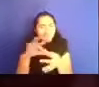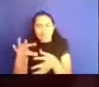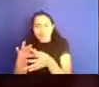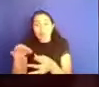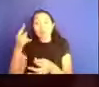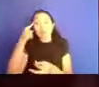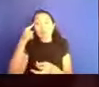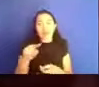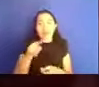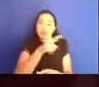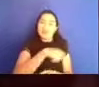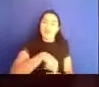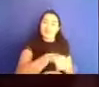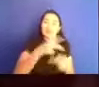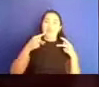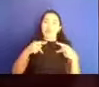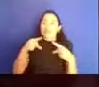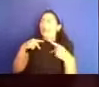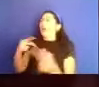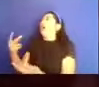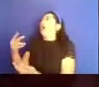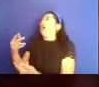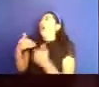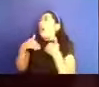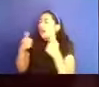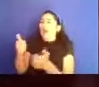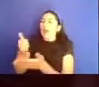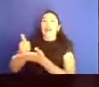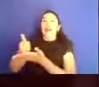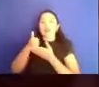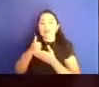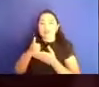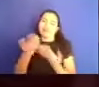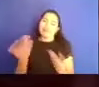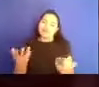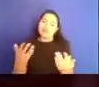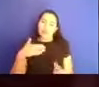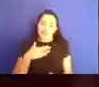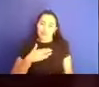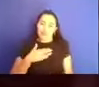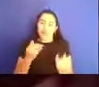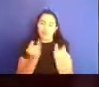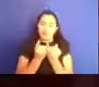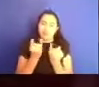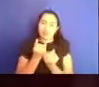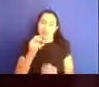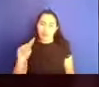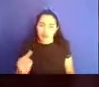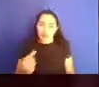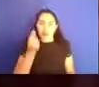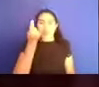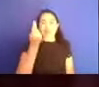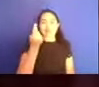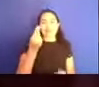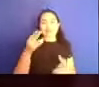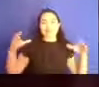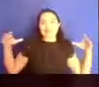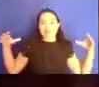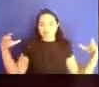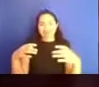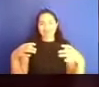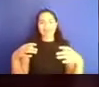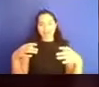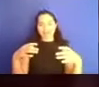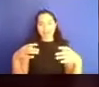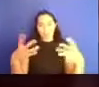sociedad nos debemos. Y precisamente el nombre de la universidad, de universitas, quiere decir eso, ¿no? Este, el conjunto,